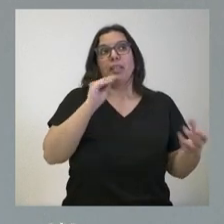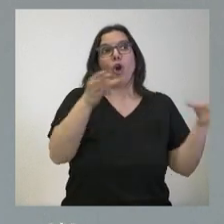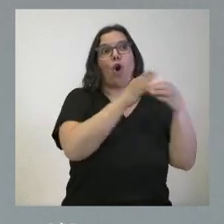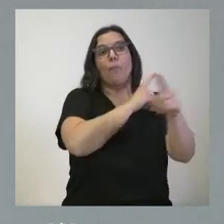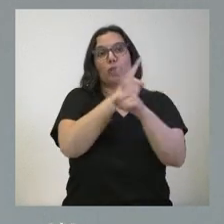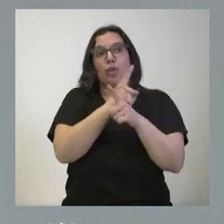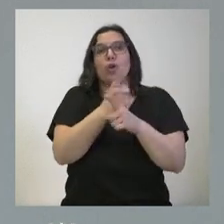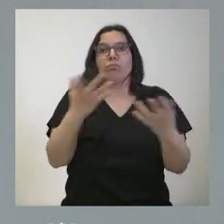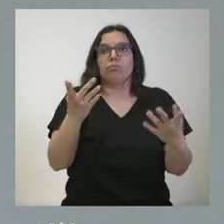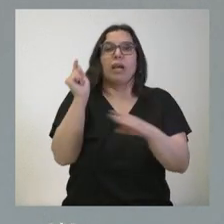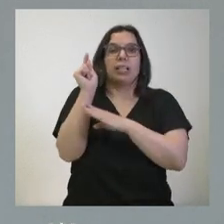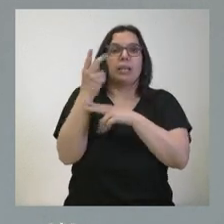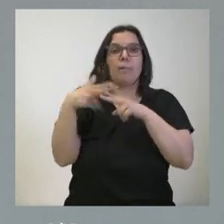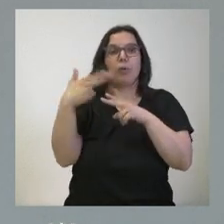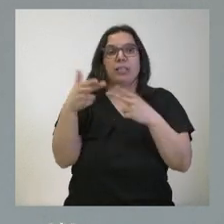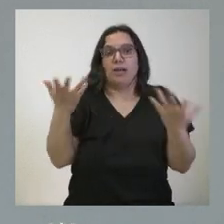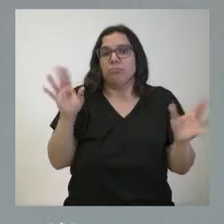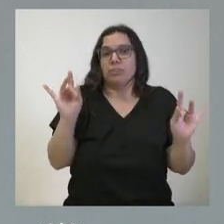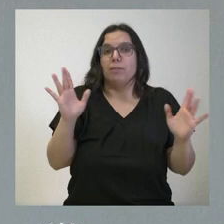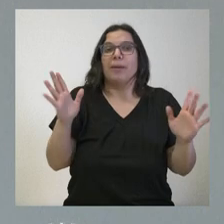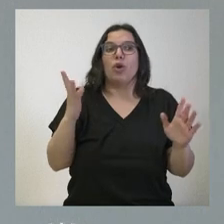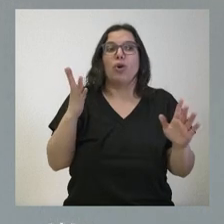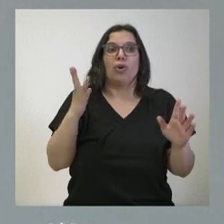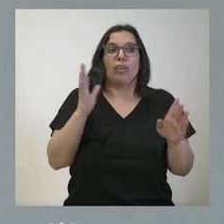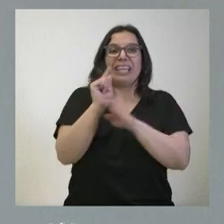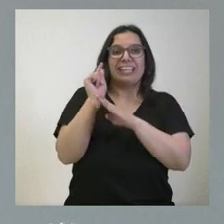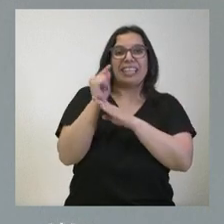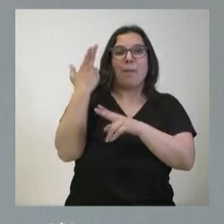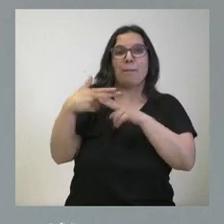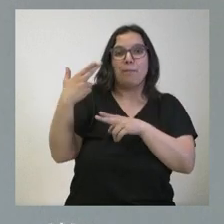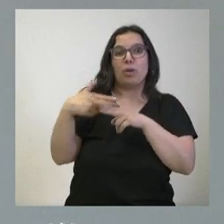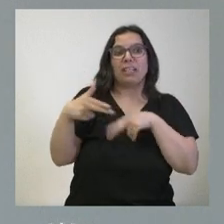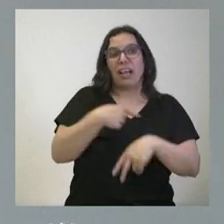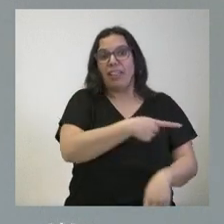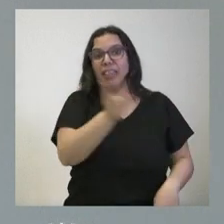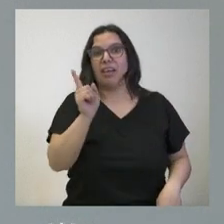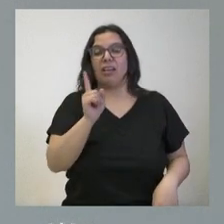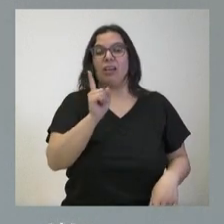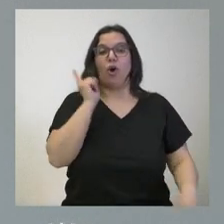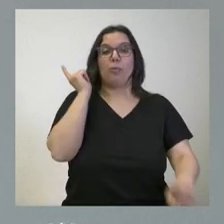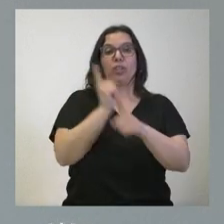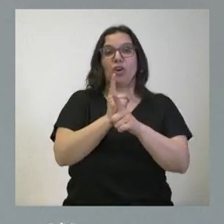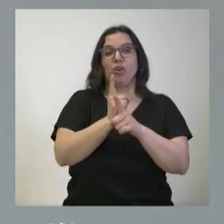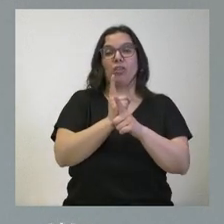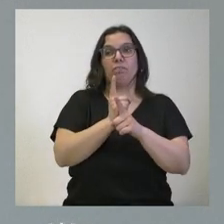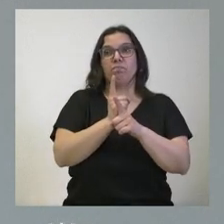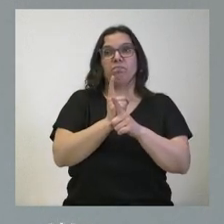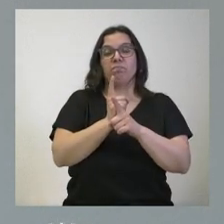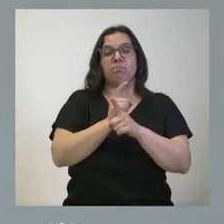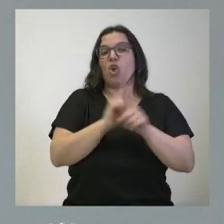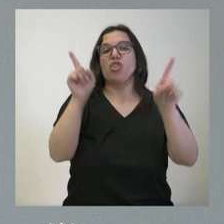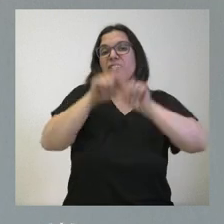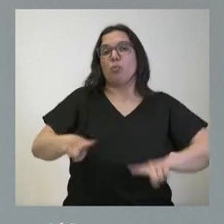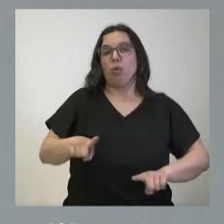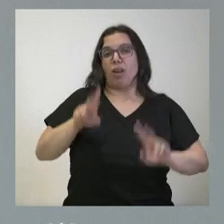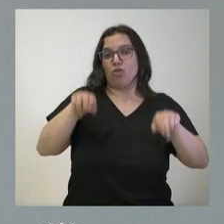hacer crítica política, pero ningún crítica política de la oposición va a poder tapar el escándalo que